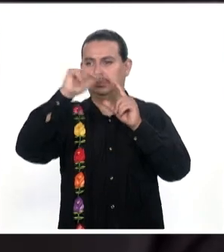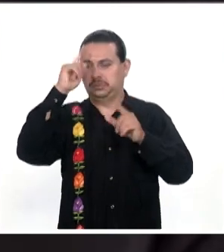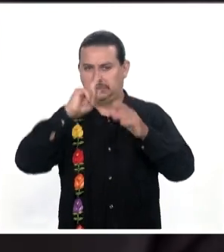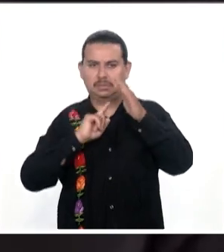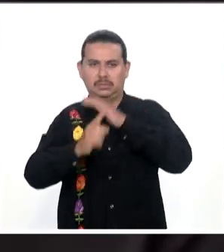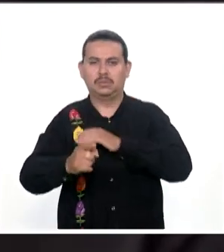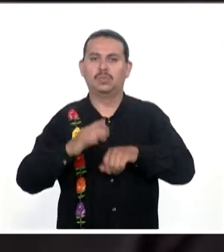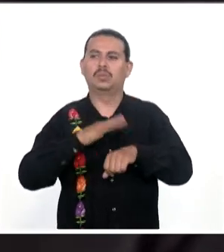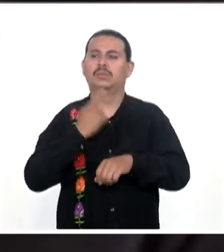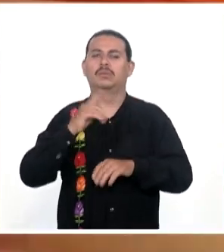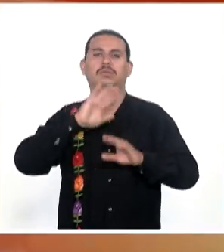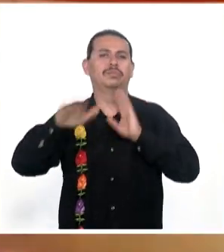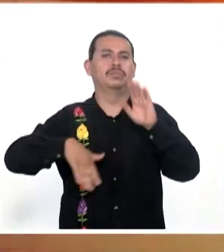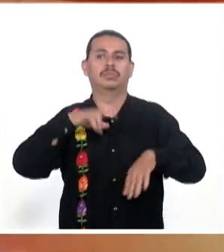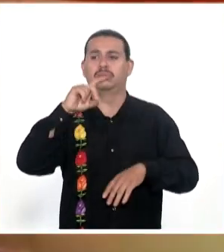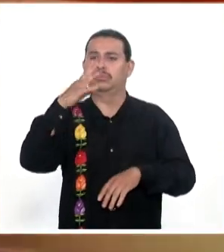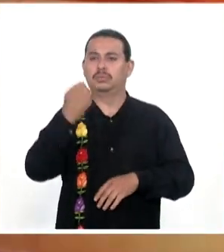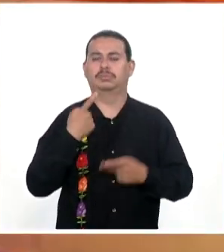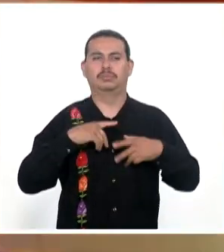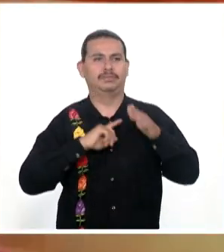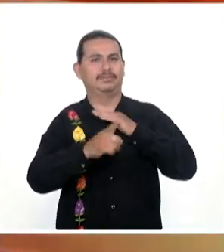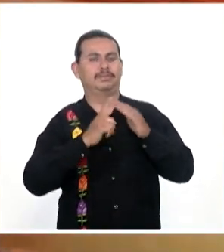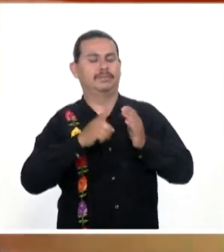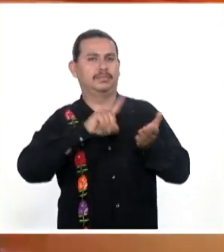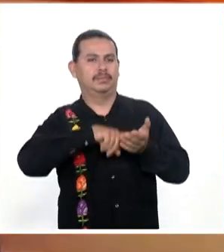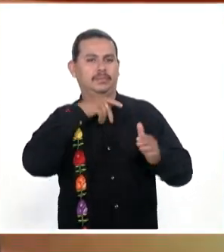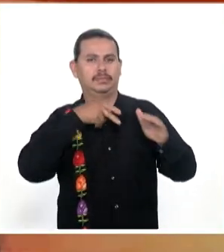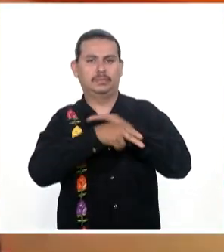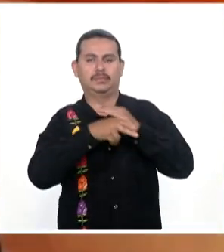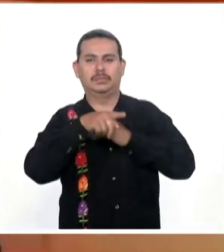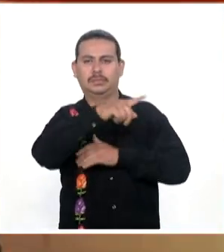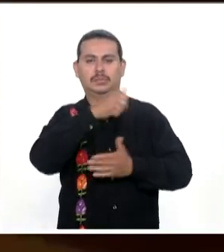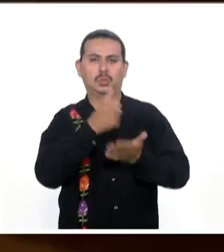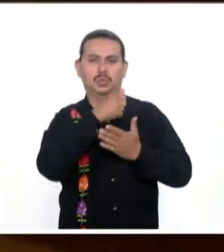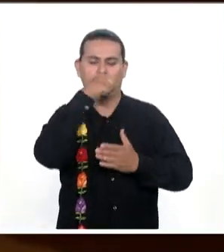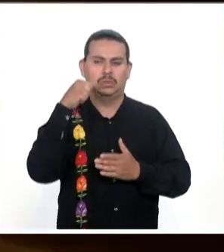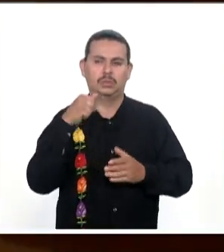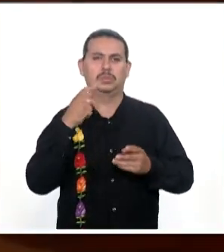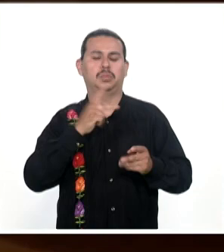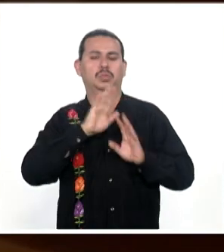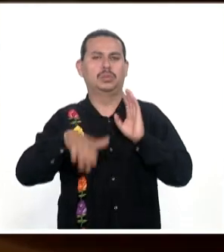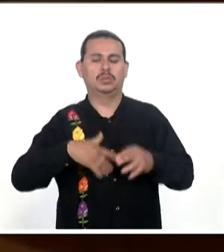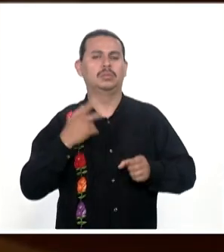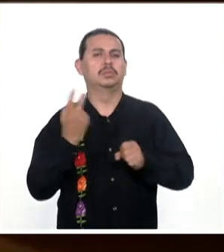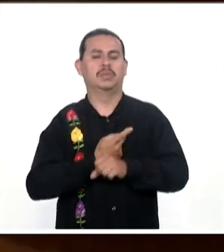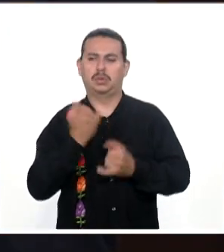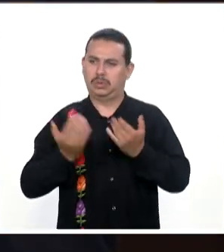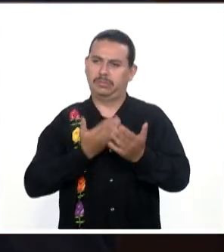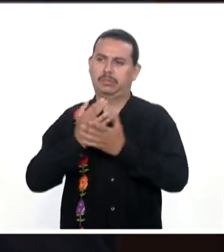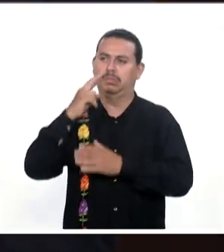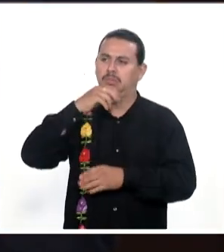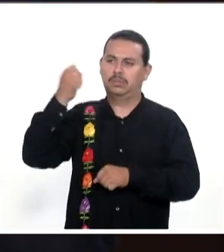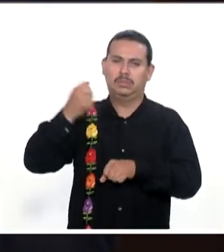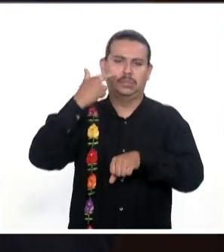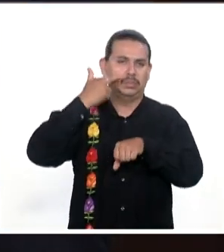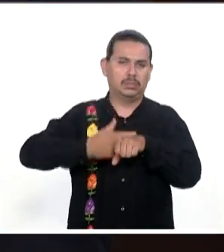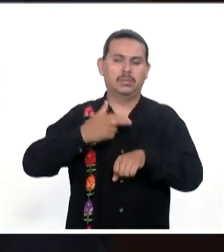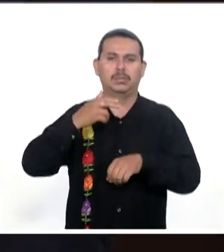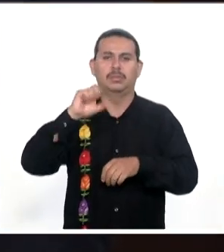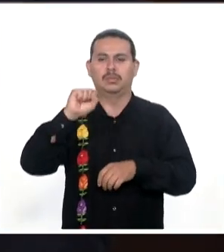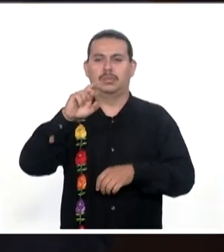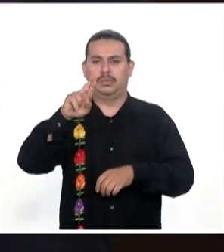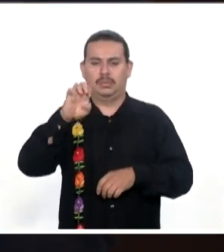Migración, tras la muerte de 39 migrantes en la estación migratoria de Ciudad Juárez. También existieron propuestas para que el titular de Relaciones